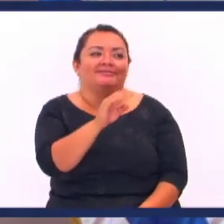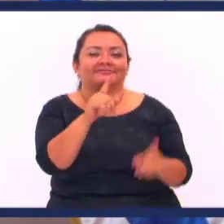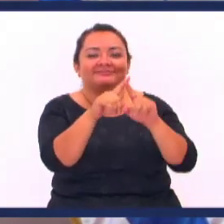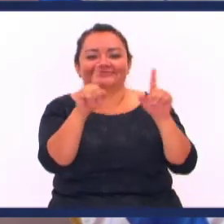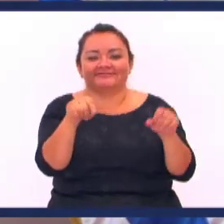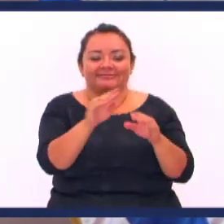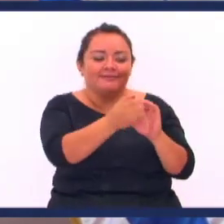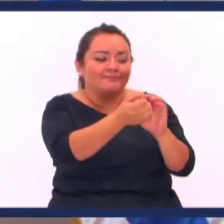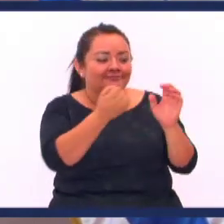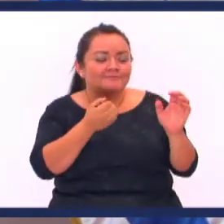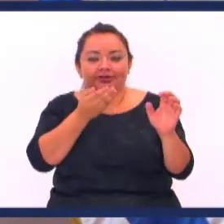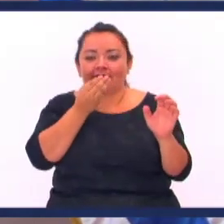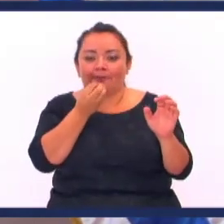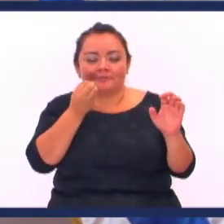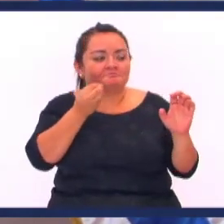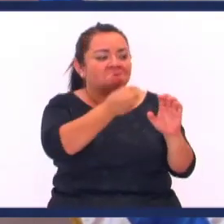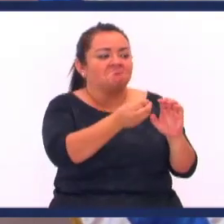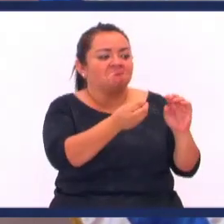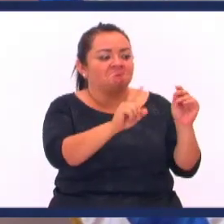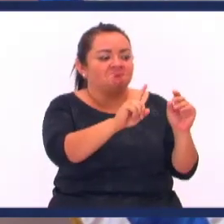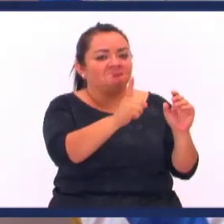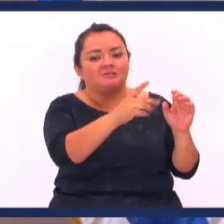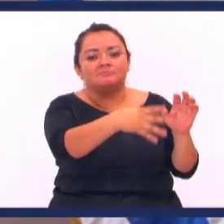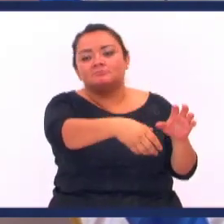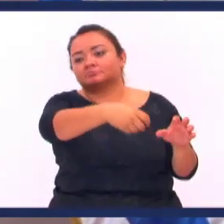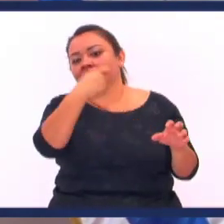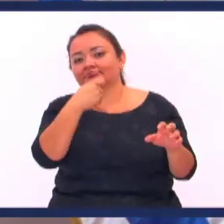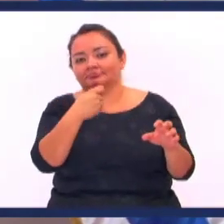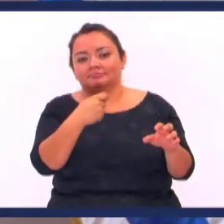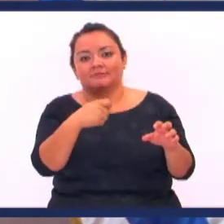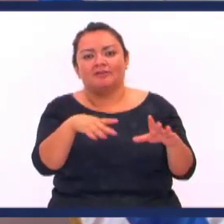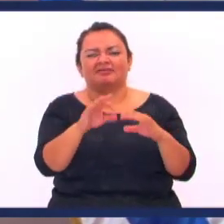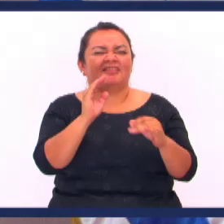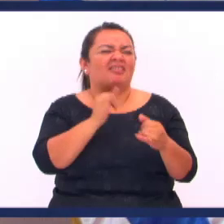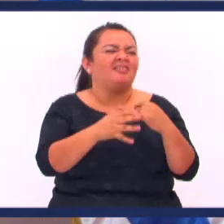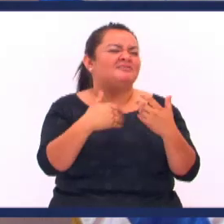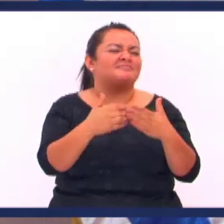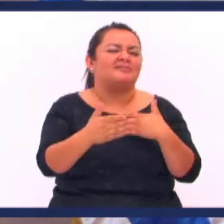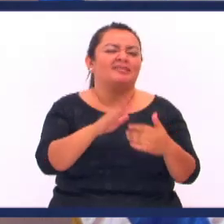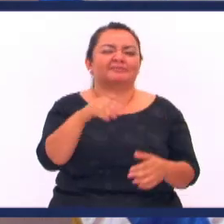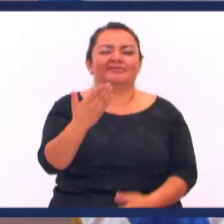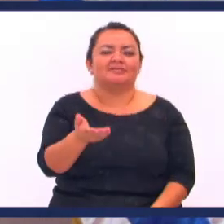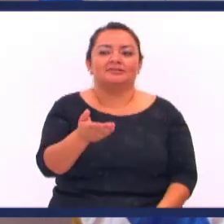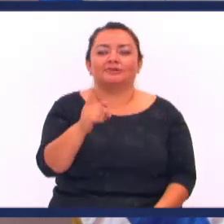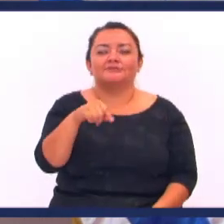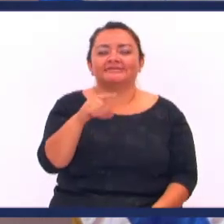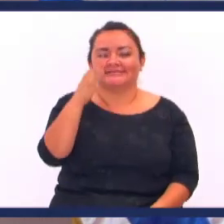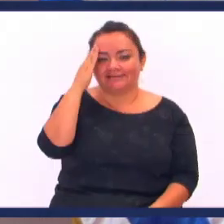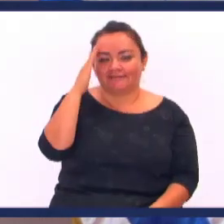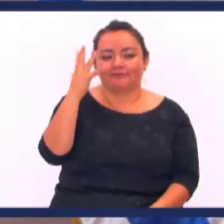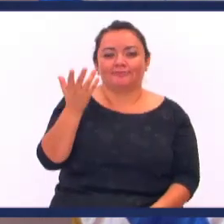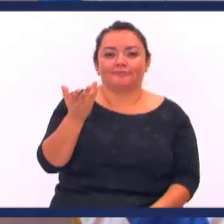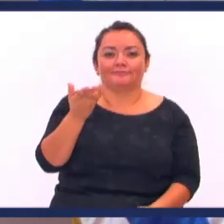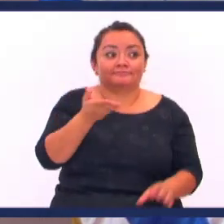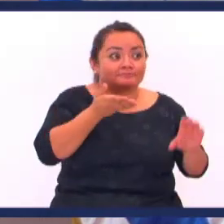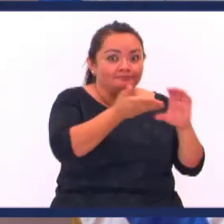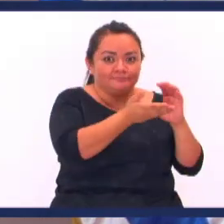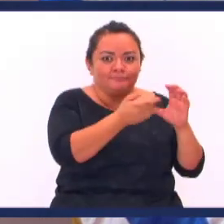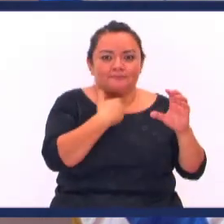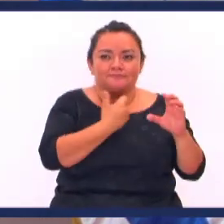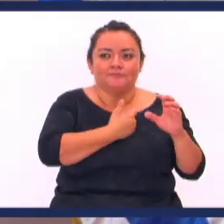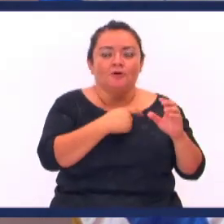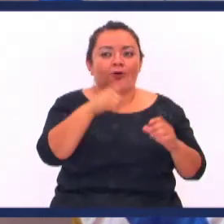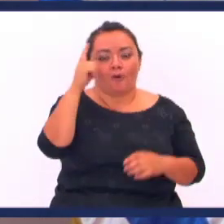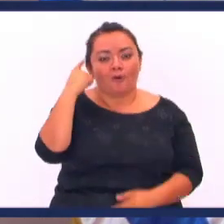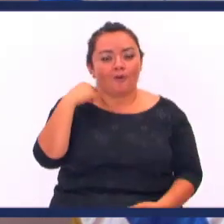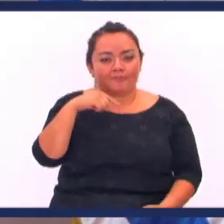microondas Porque nos ha cortado Un montón de cosas Aunque tal vez Al final Nos va a hacer daño Usted sabe Como se descubrió El microondas Eran